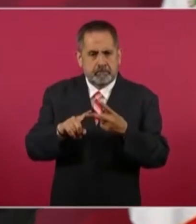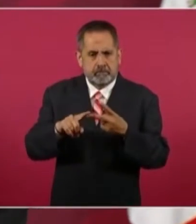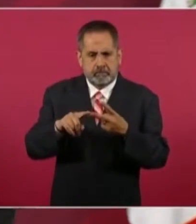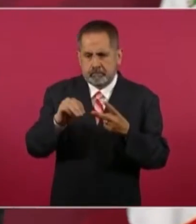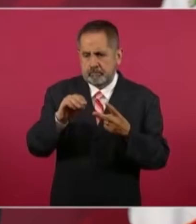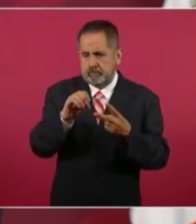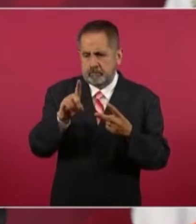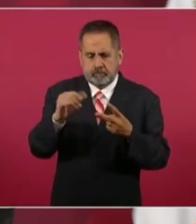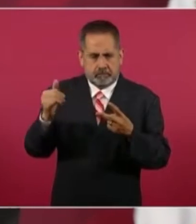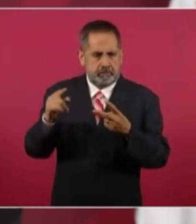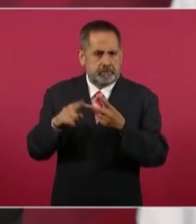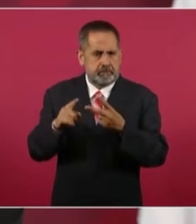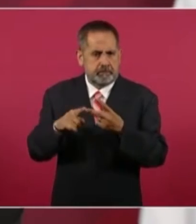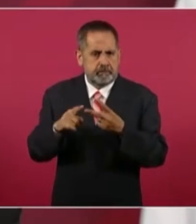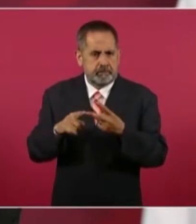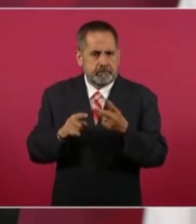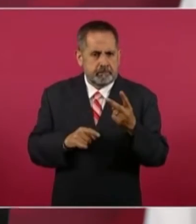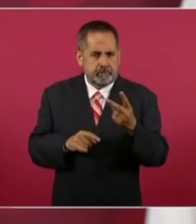a Modi,